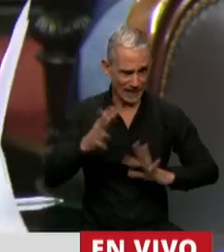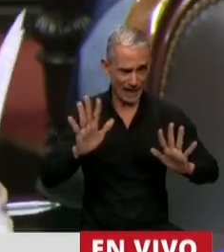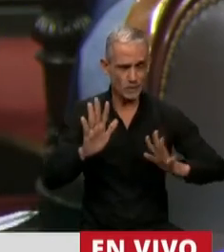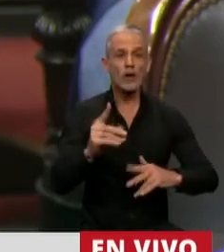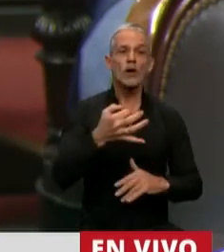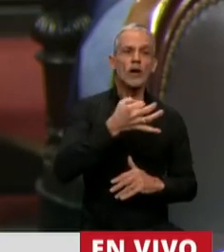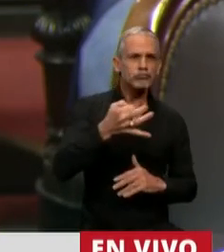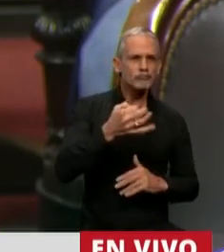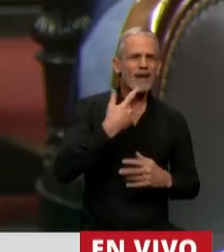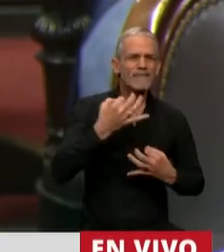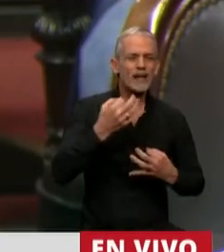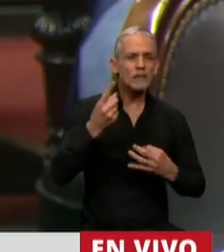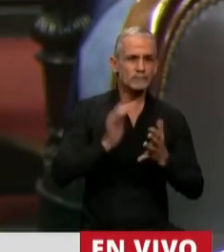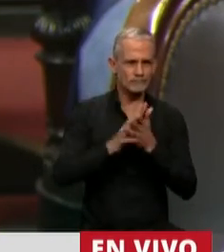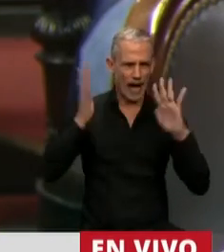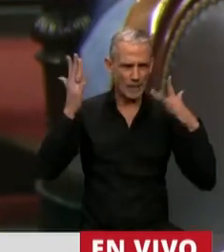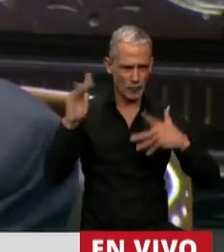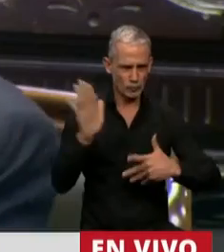que tiene...